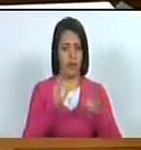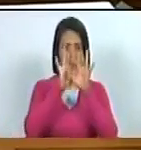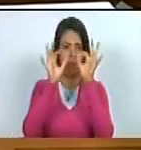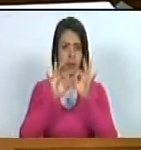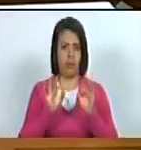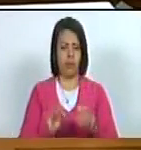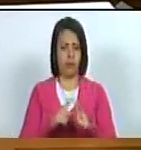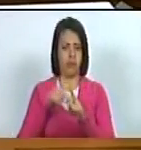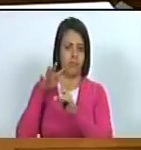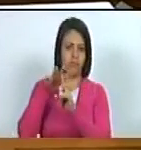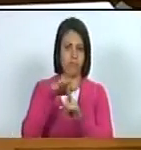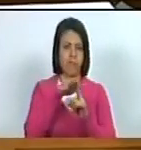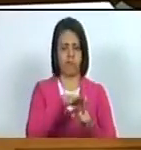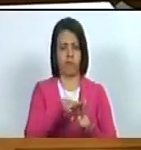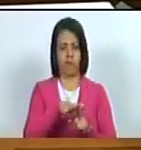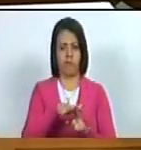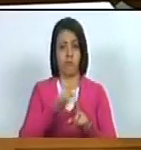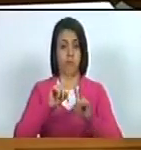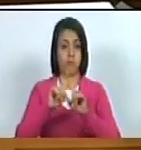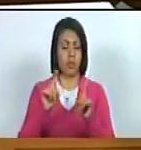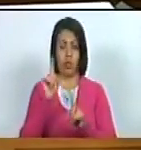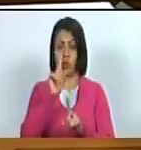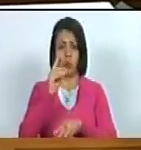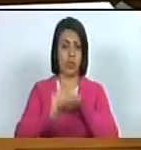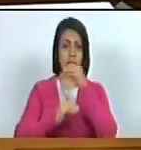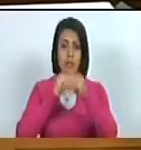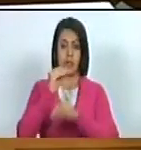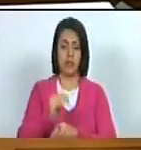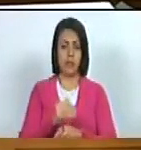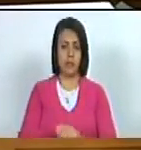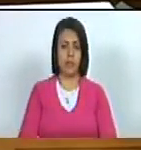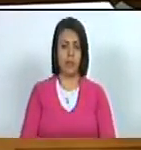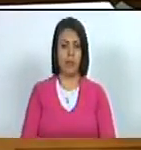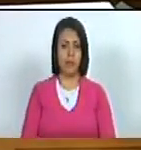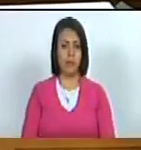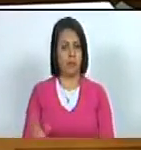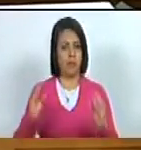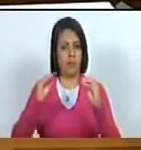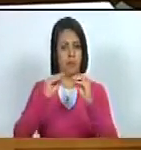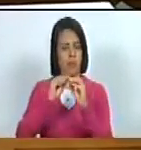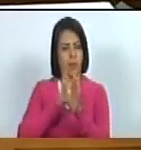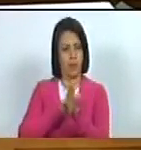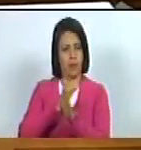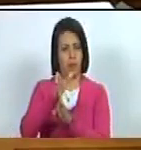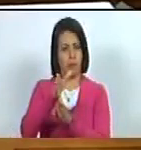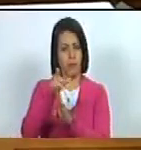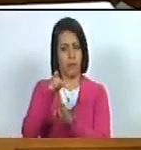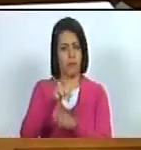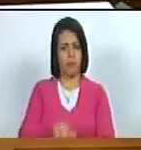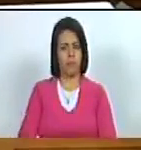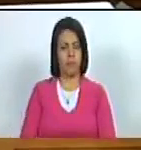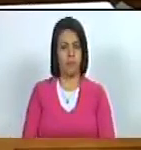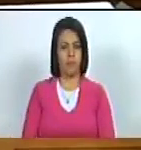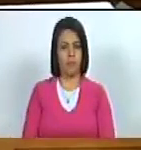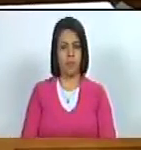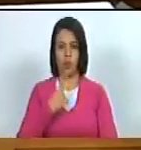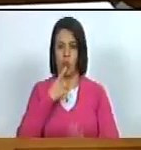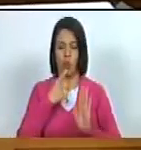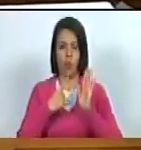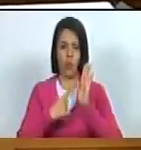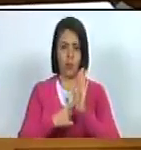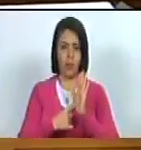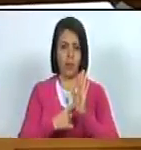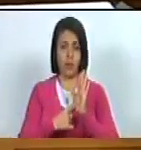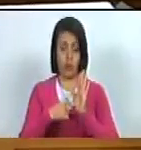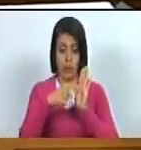de agresión pero no hiciéramos un adecuado seguimiento del cumplimiento